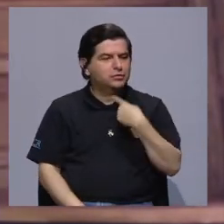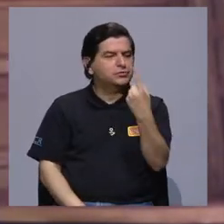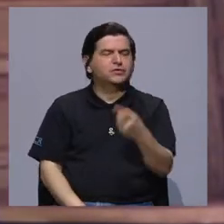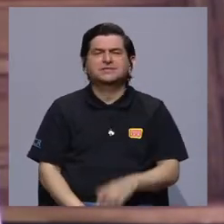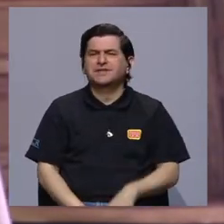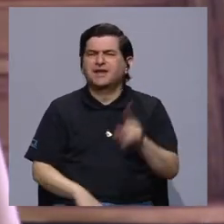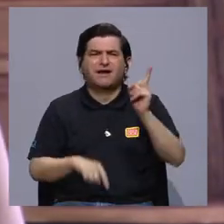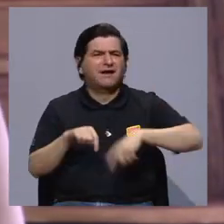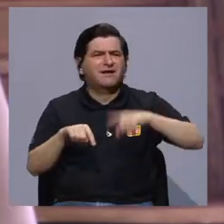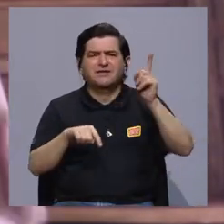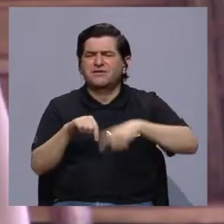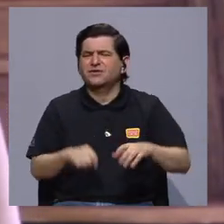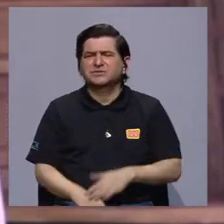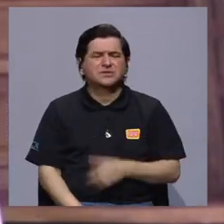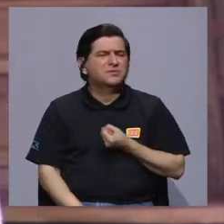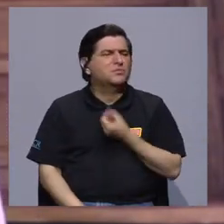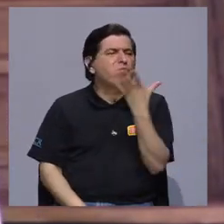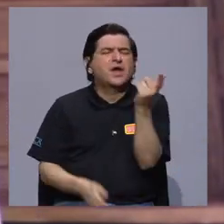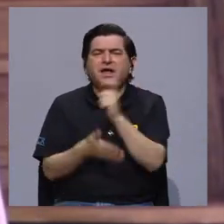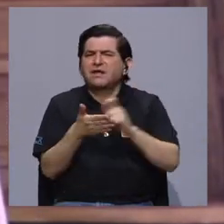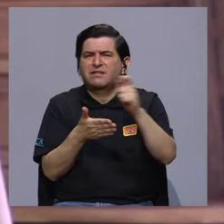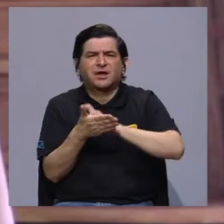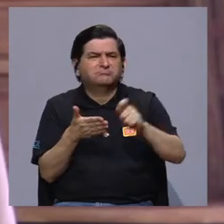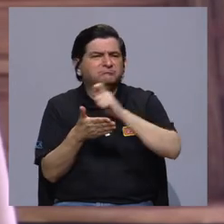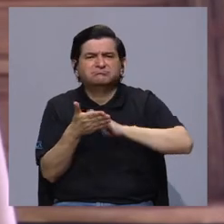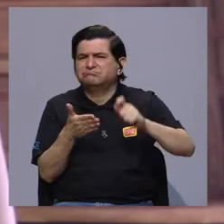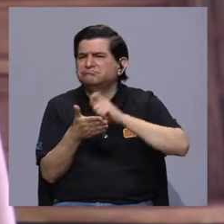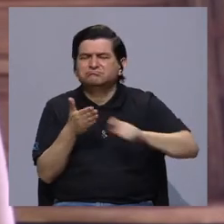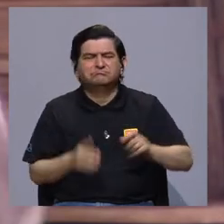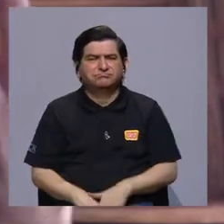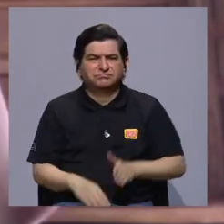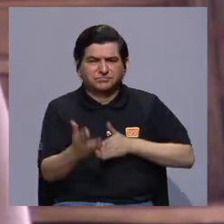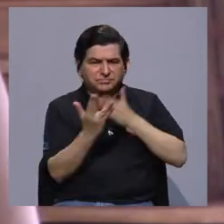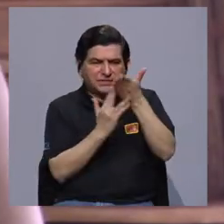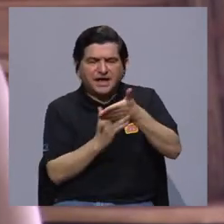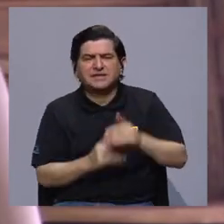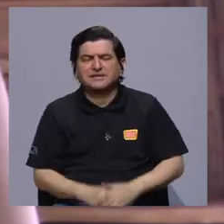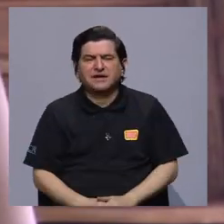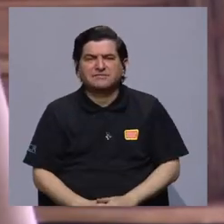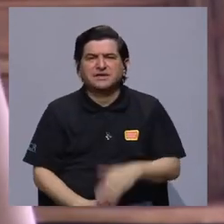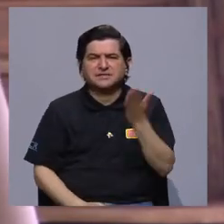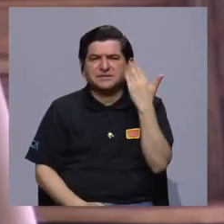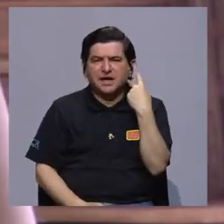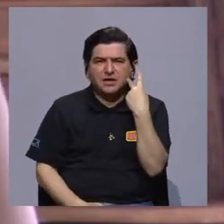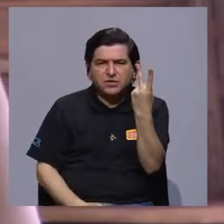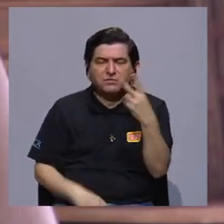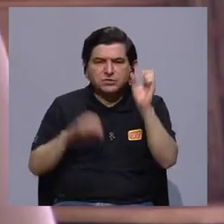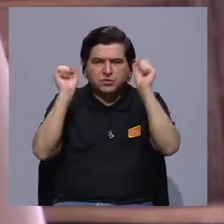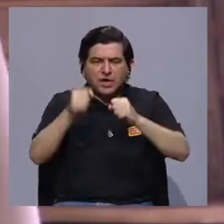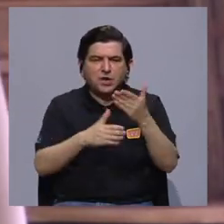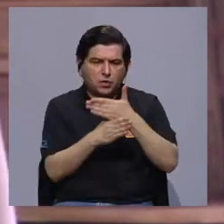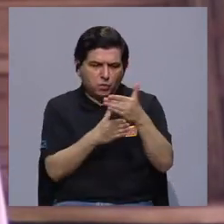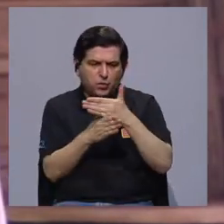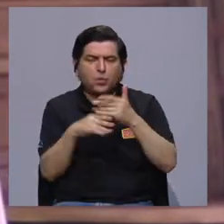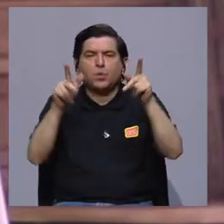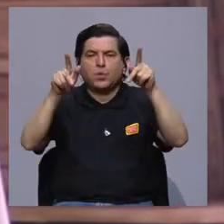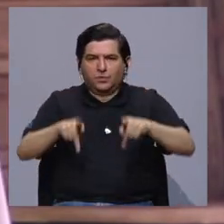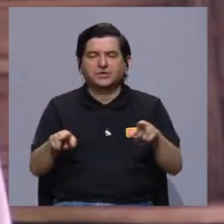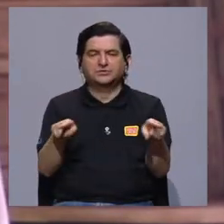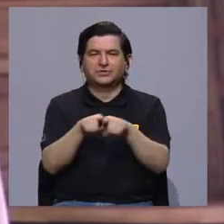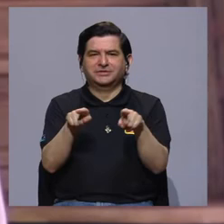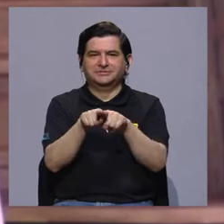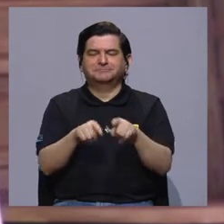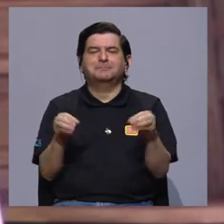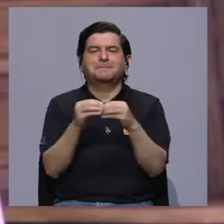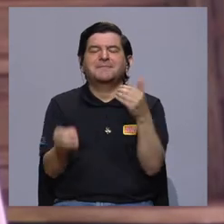yo decía, hay cosas que no se pueden expresar escribiendo y que a través de lo audiovisual sí lo podemos compartir con la gente